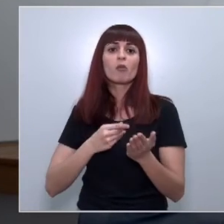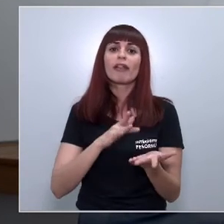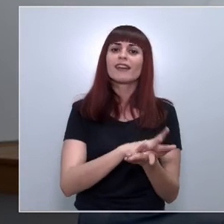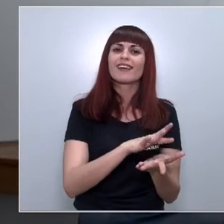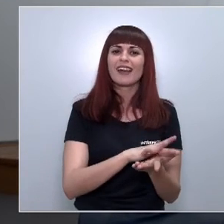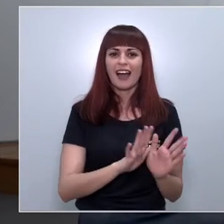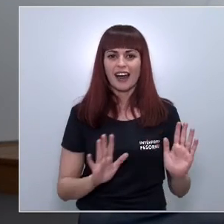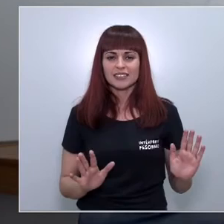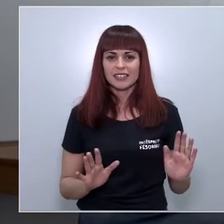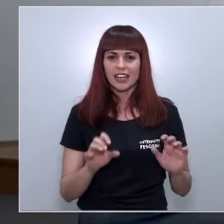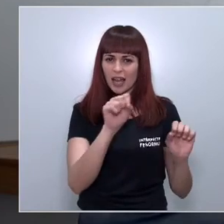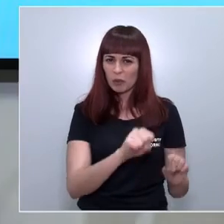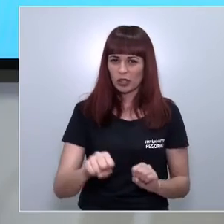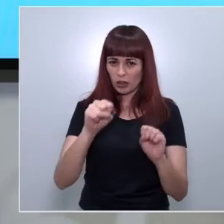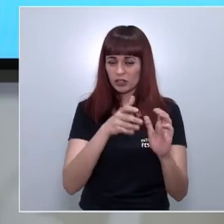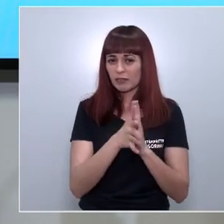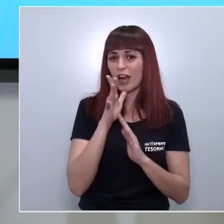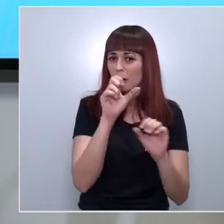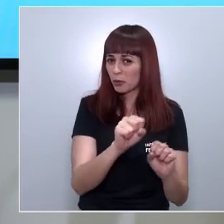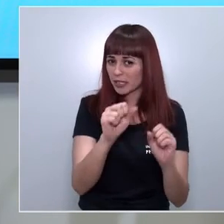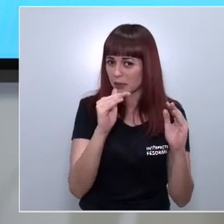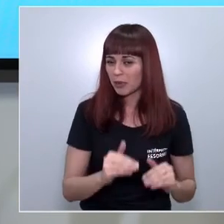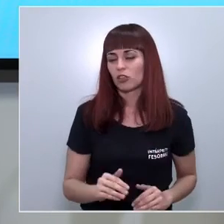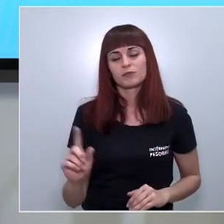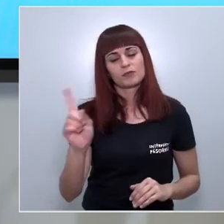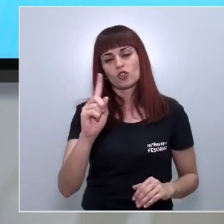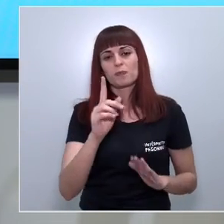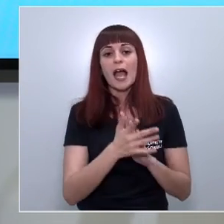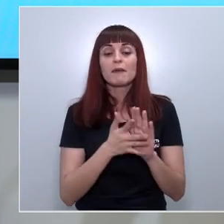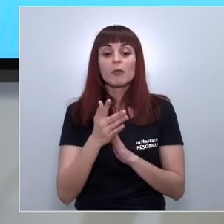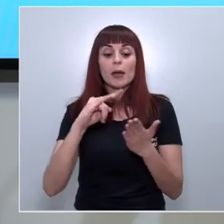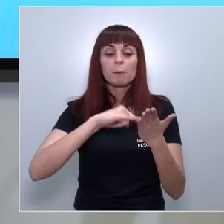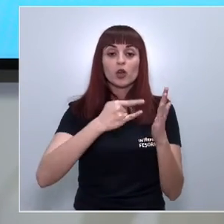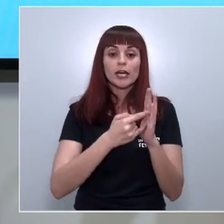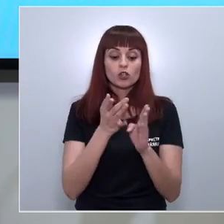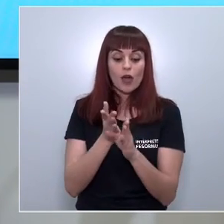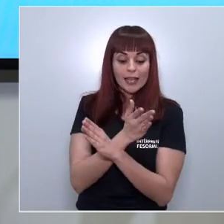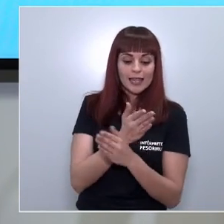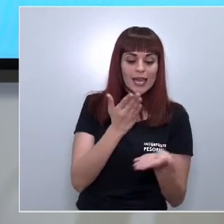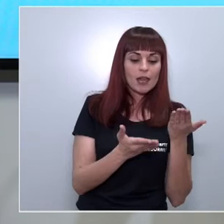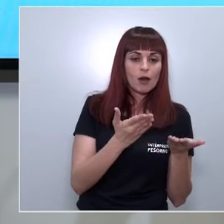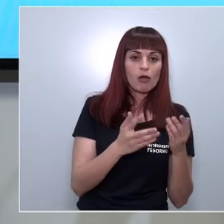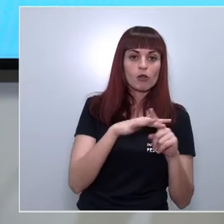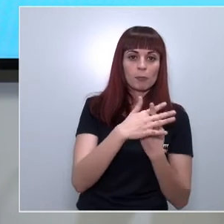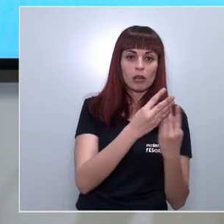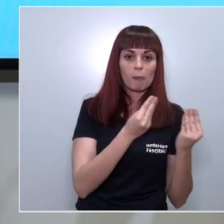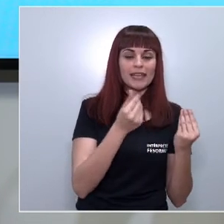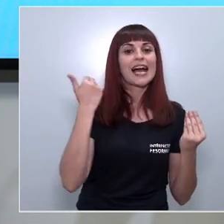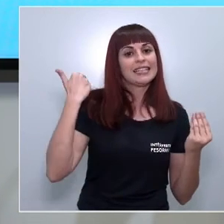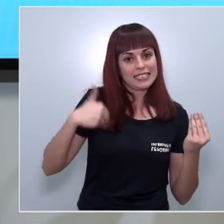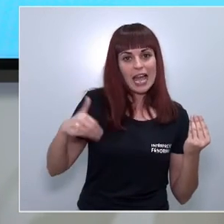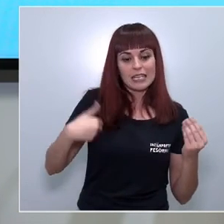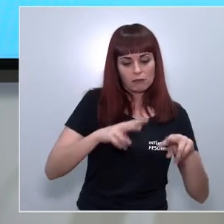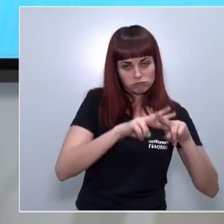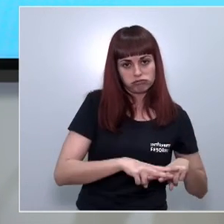un poquito esa protección No estamos siempre hablando de proyectos que ya han sido evaluados ambientalmente entonces en los proyectos que ya han sido evaluados